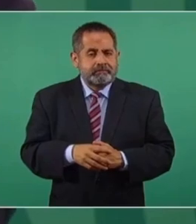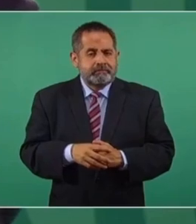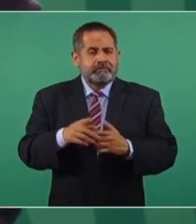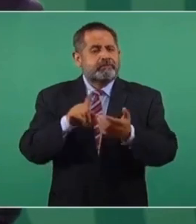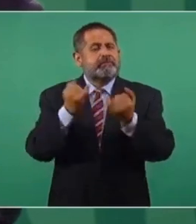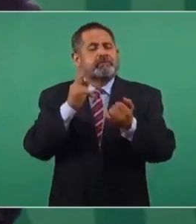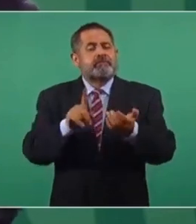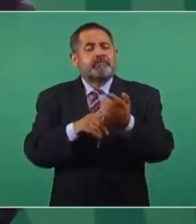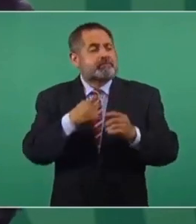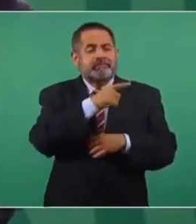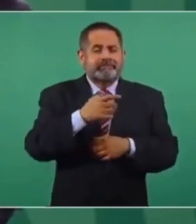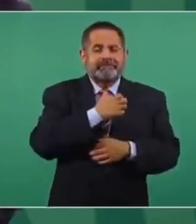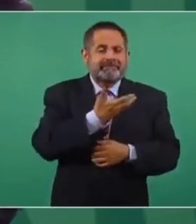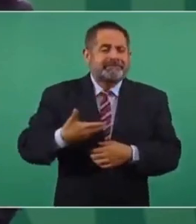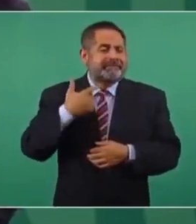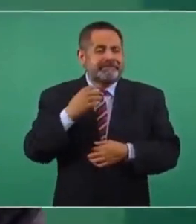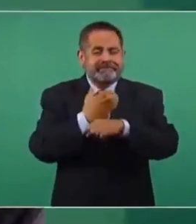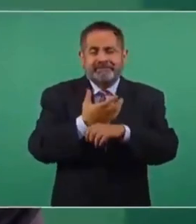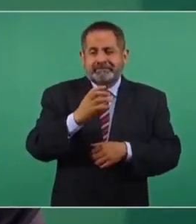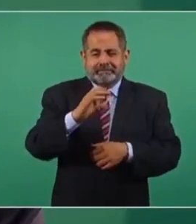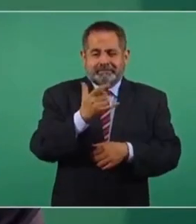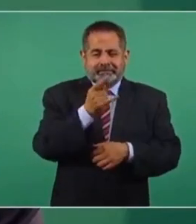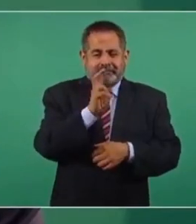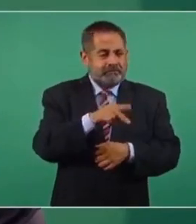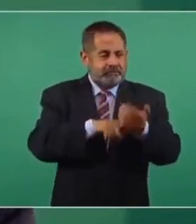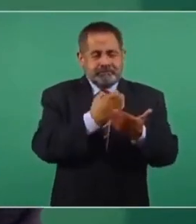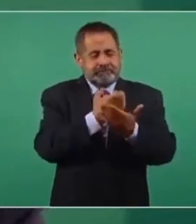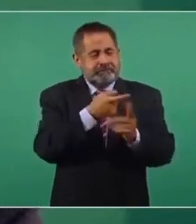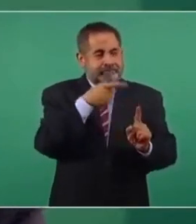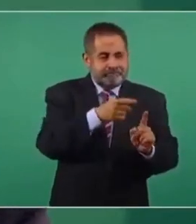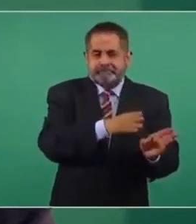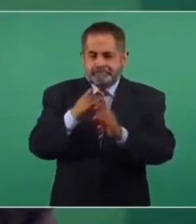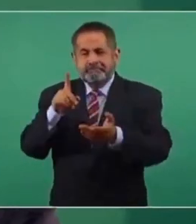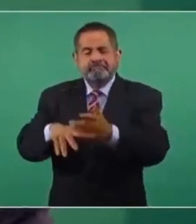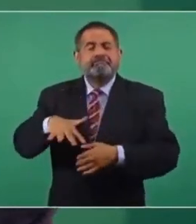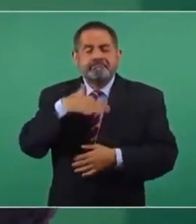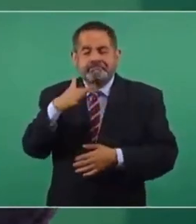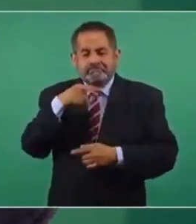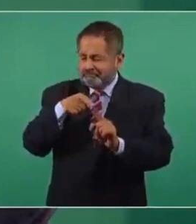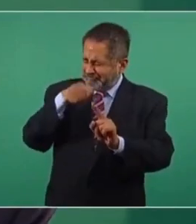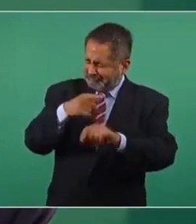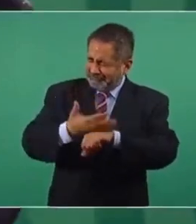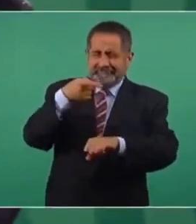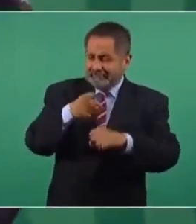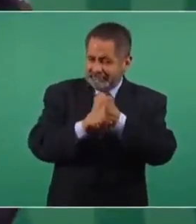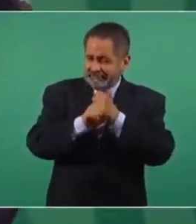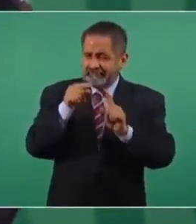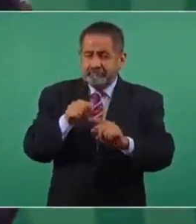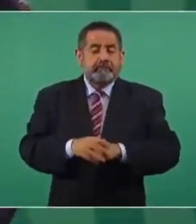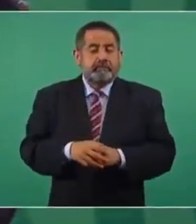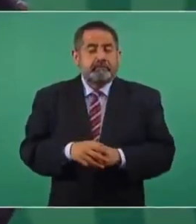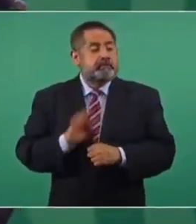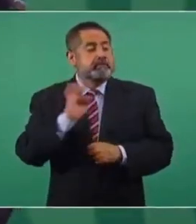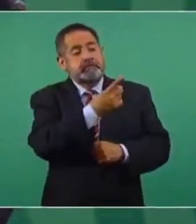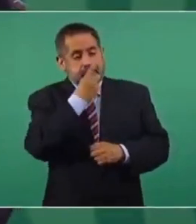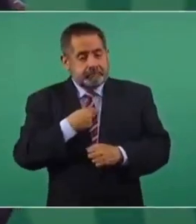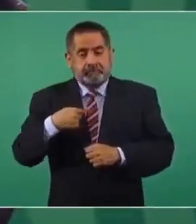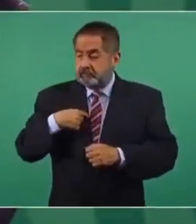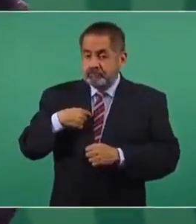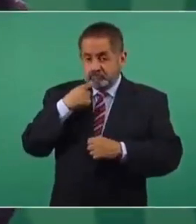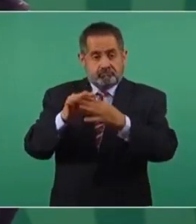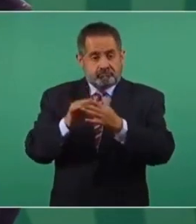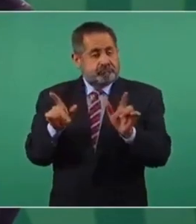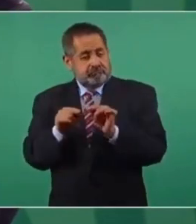vez Clinton dijo, la economía, tonto, ahora es la corrupción. Y si me dicen, lo diga